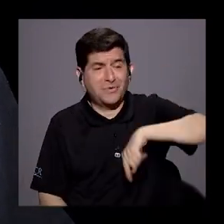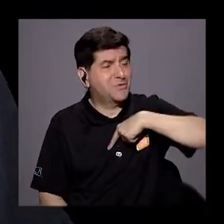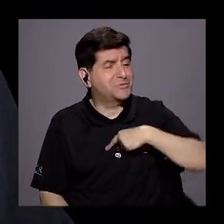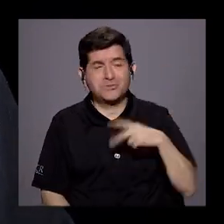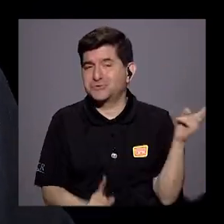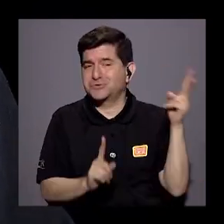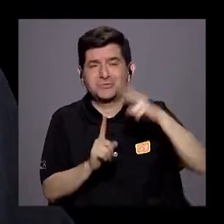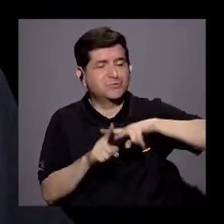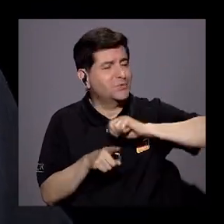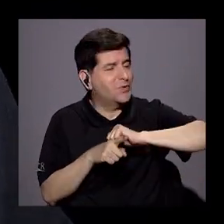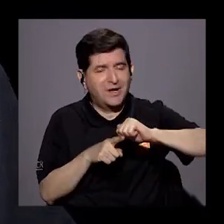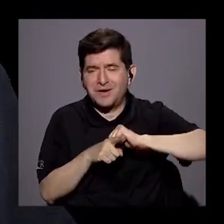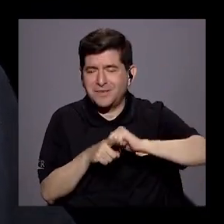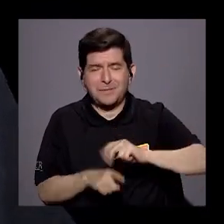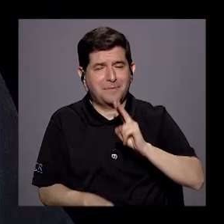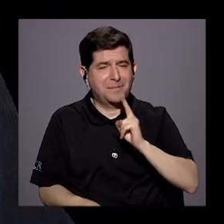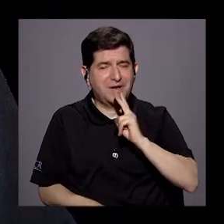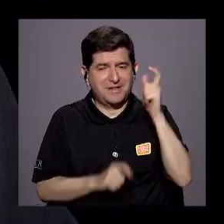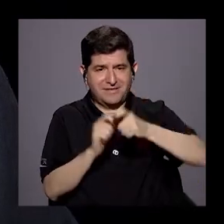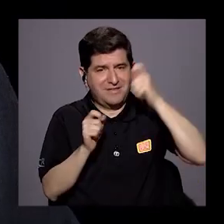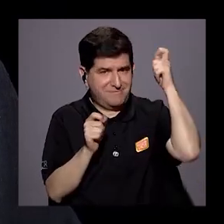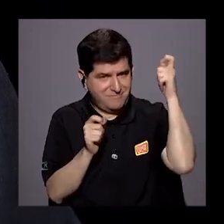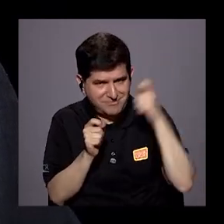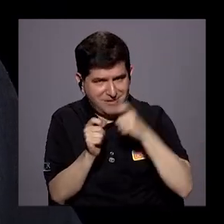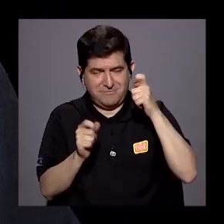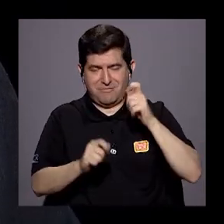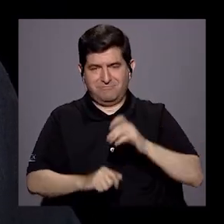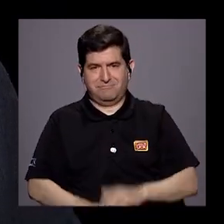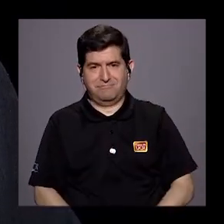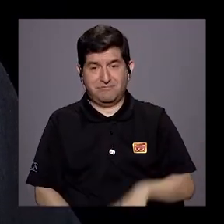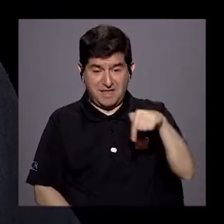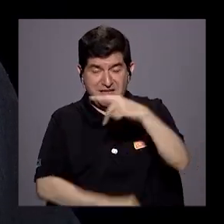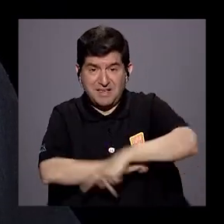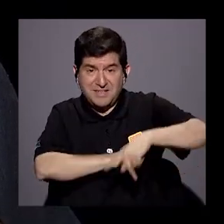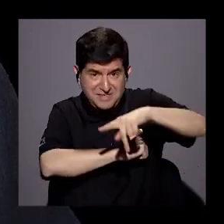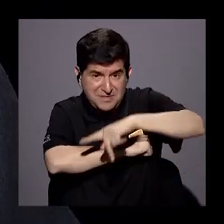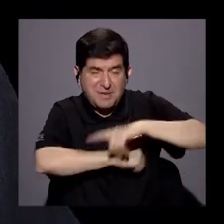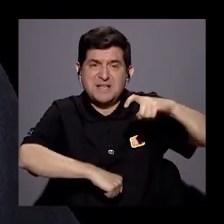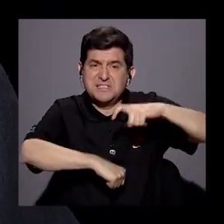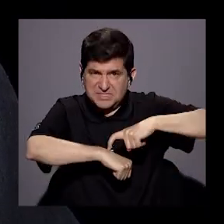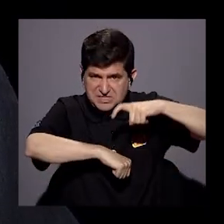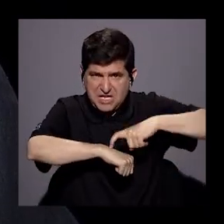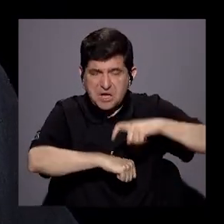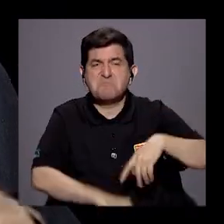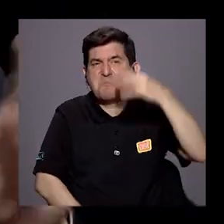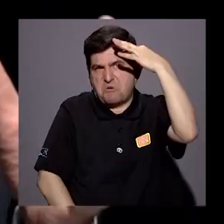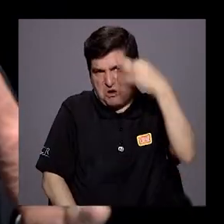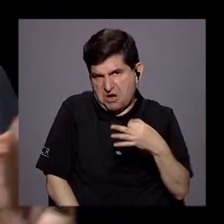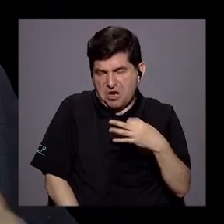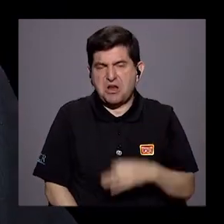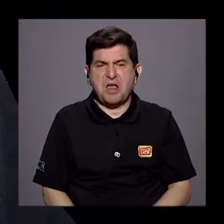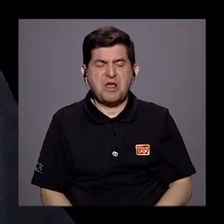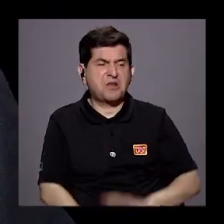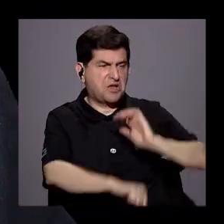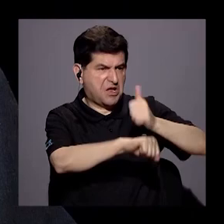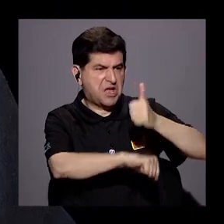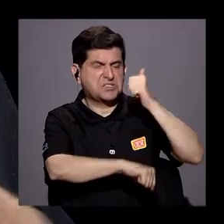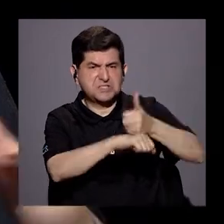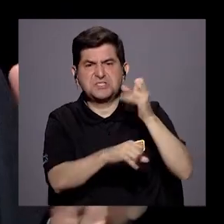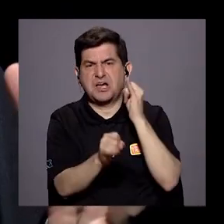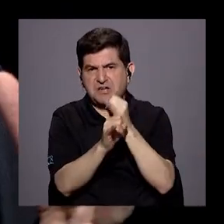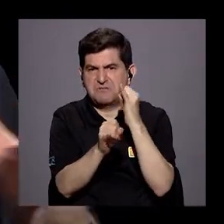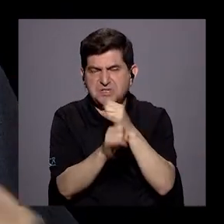práctica cosas reales y concretas. Este país hubo un tiempo en que creyó que creando instituciones y